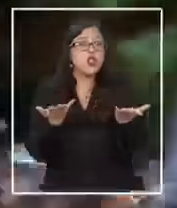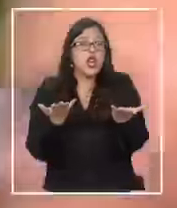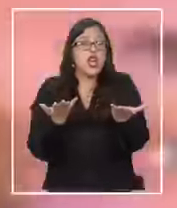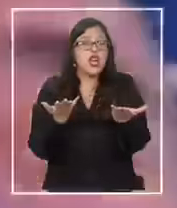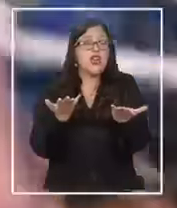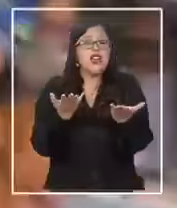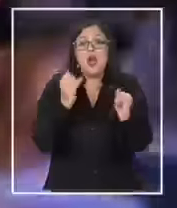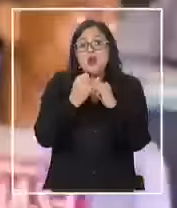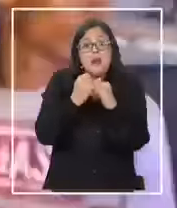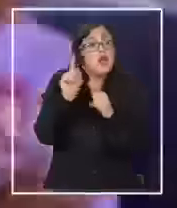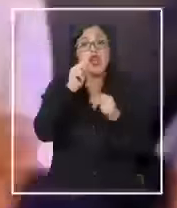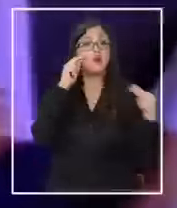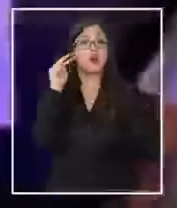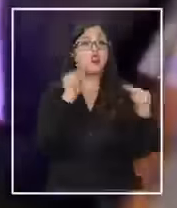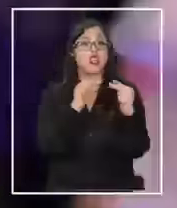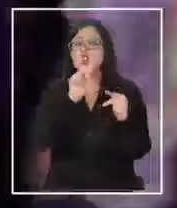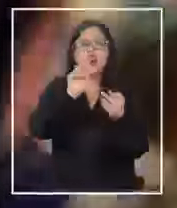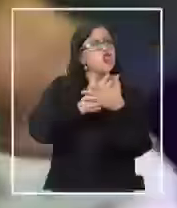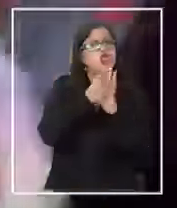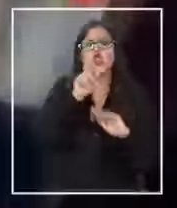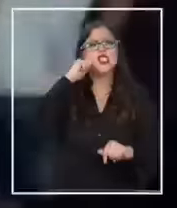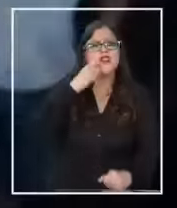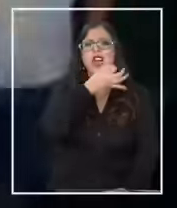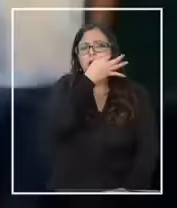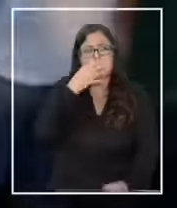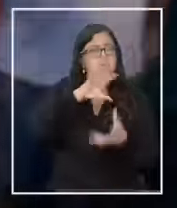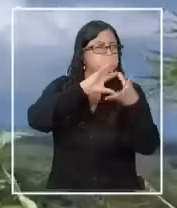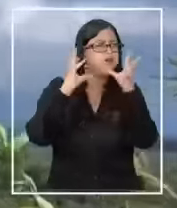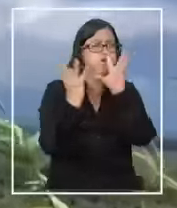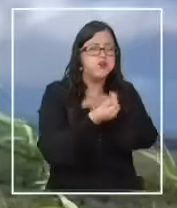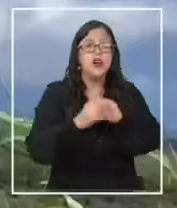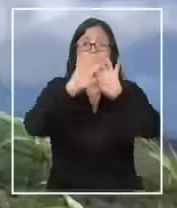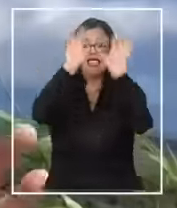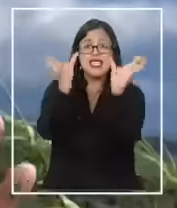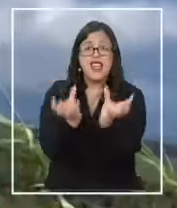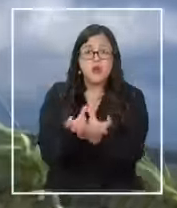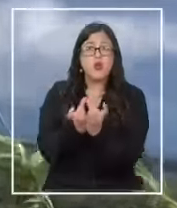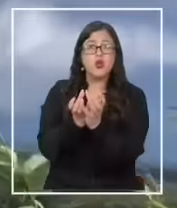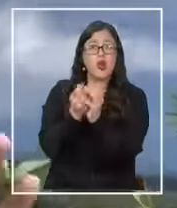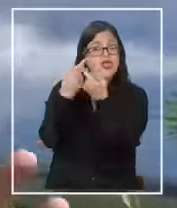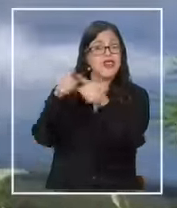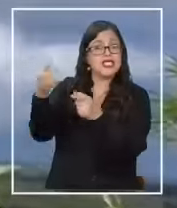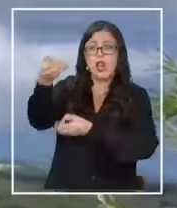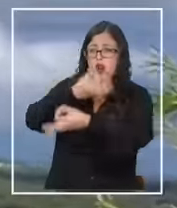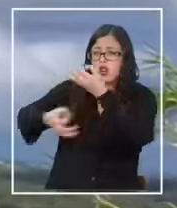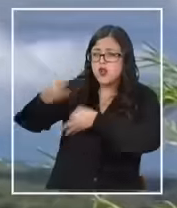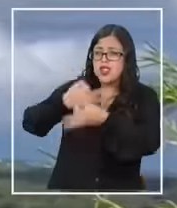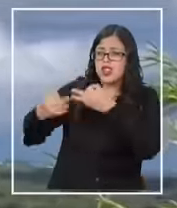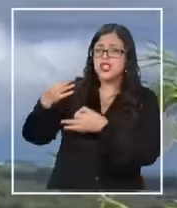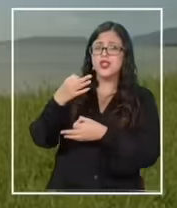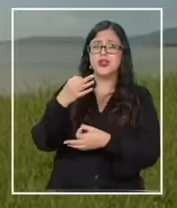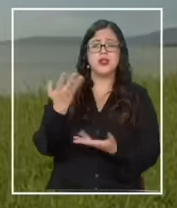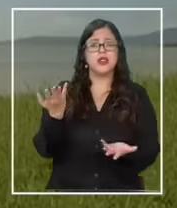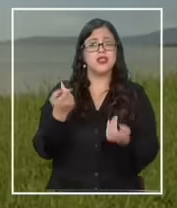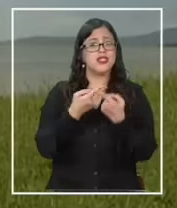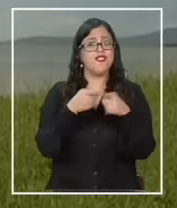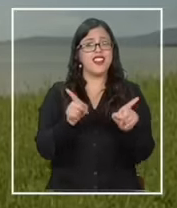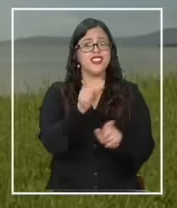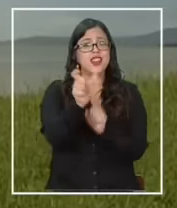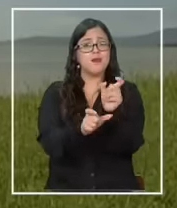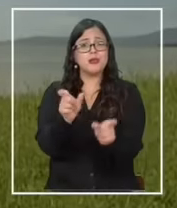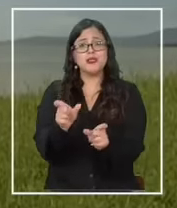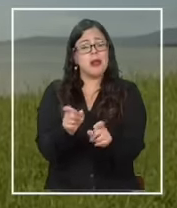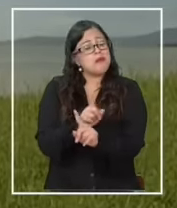conflicto corrupción y desastres y que en el mundo a diferencia de lo que nos han dicho en realidad no somos tan distintos